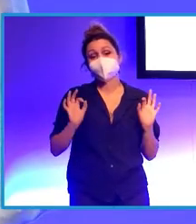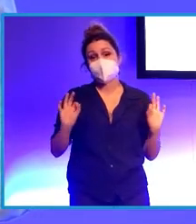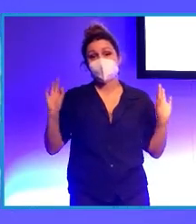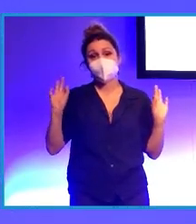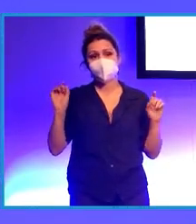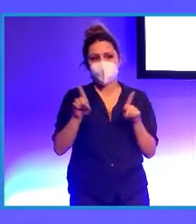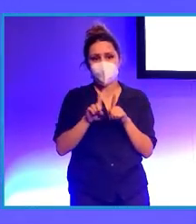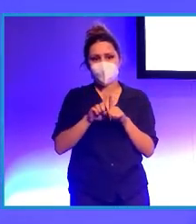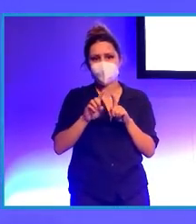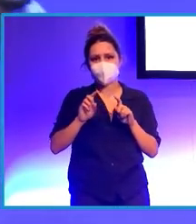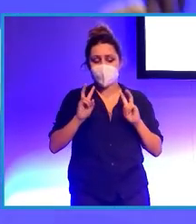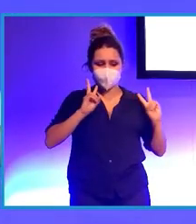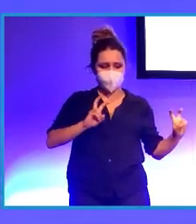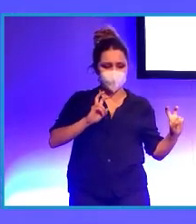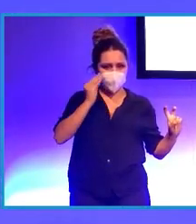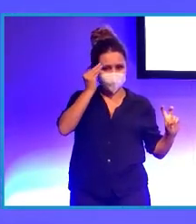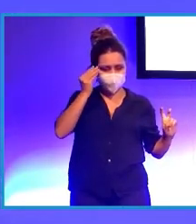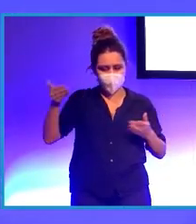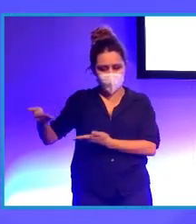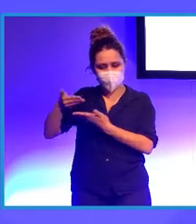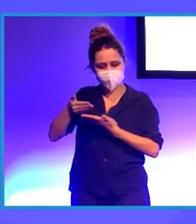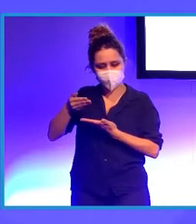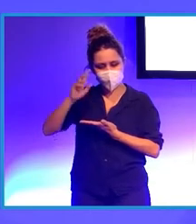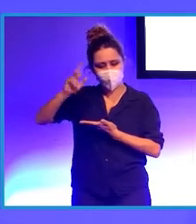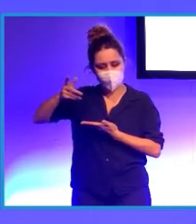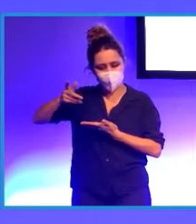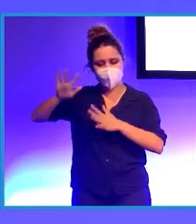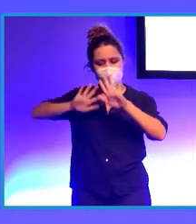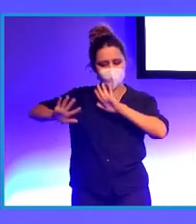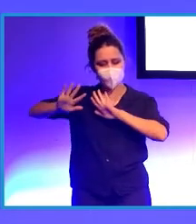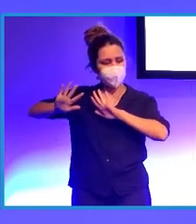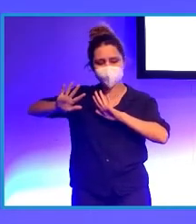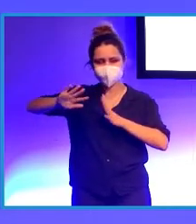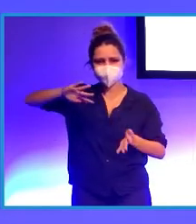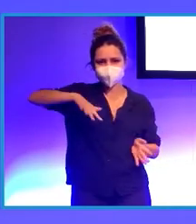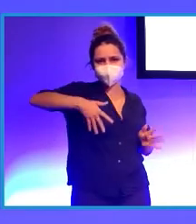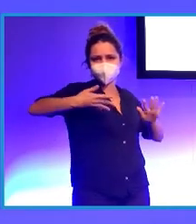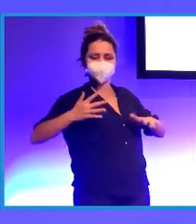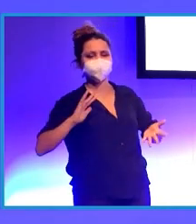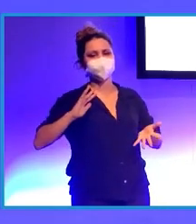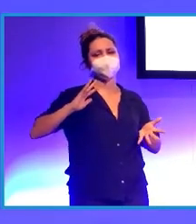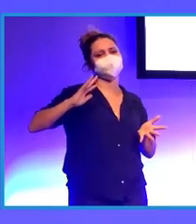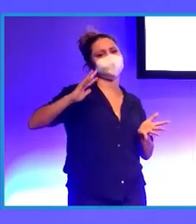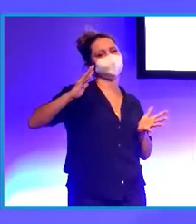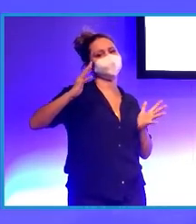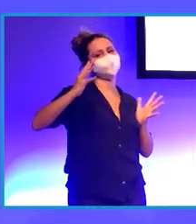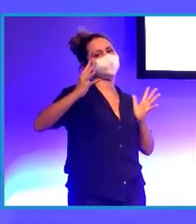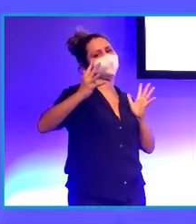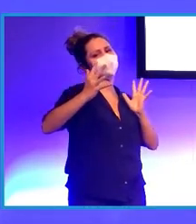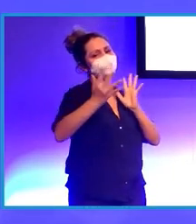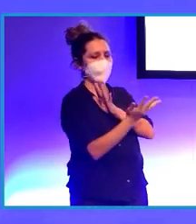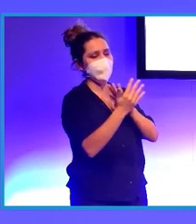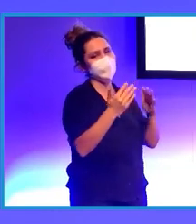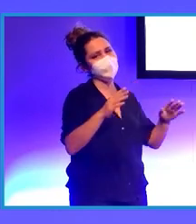era una locura, una cosa muy compleja, pues se convirtió en una cosa muy